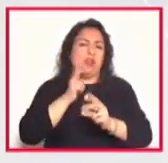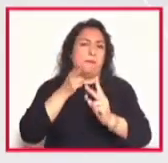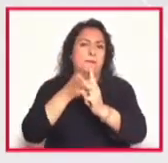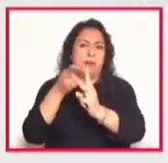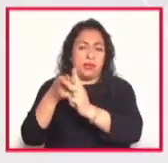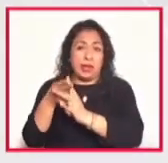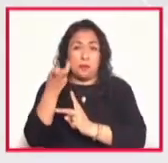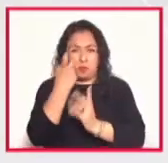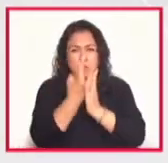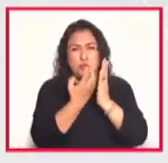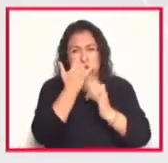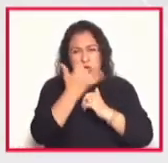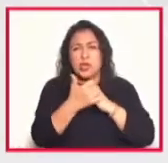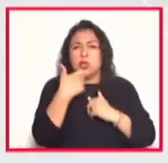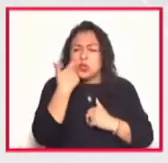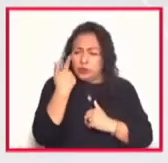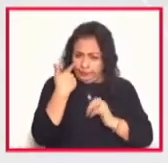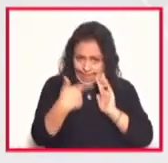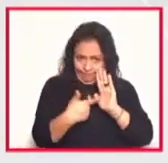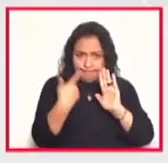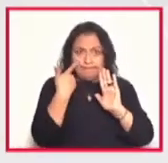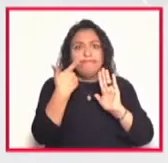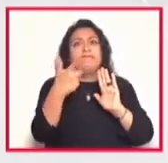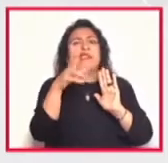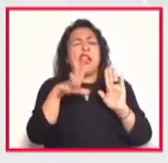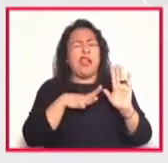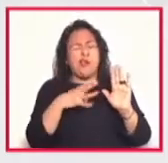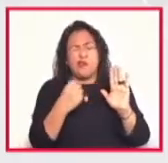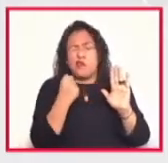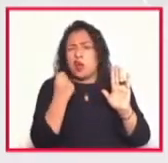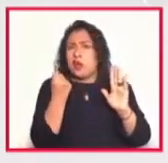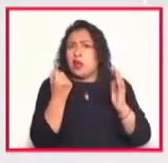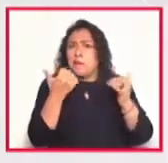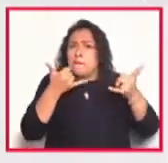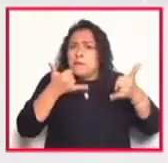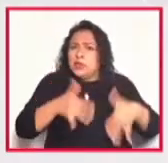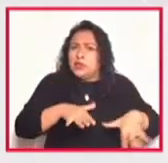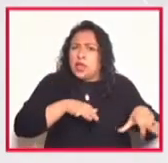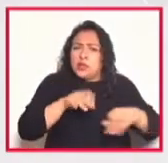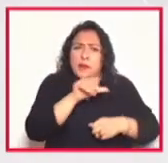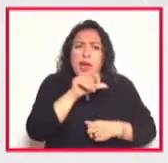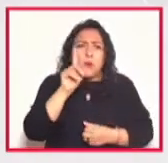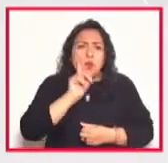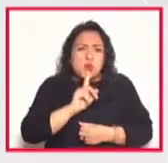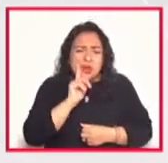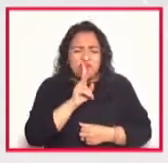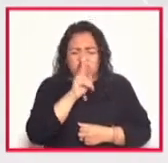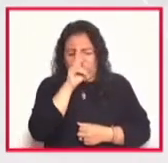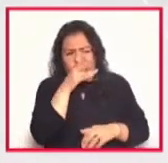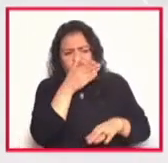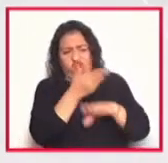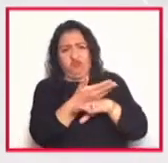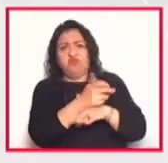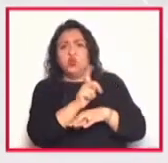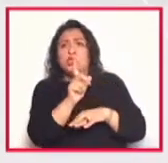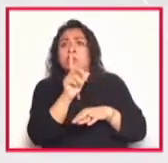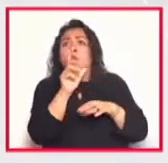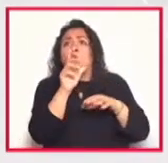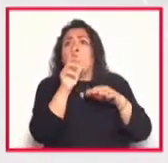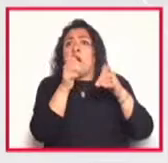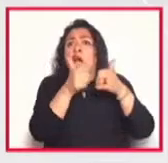este proyecto busca evidenciar las excesivas cargas laborales de las mujeres y la violencia que enfrentan al permanecer en